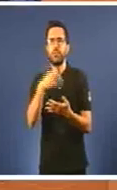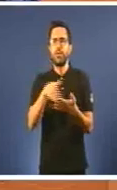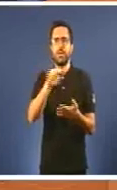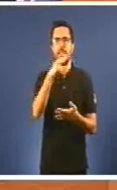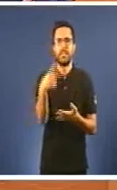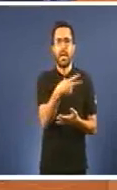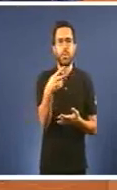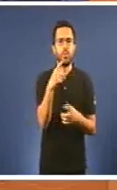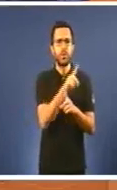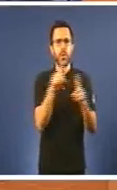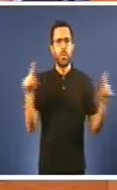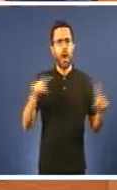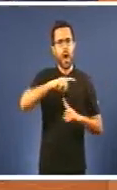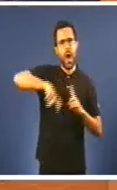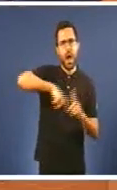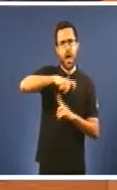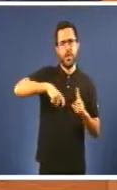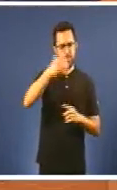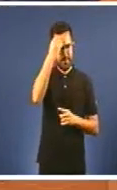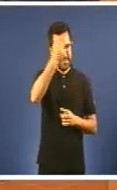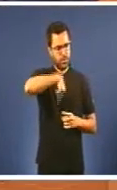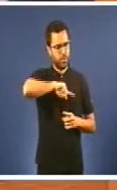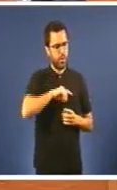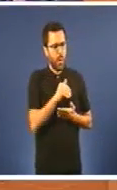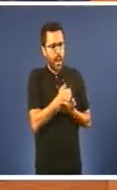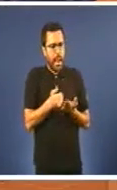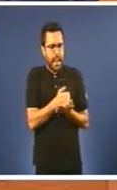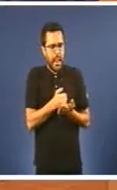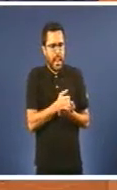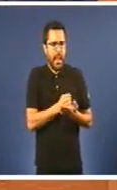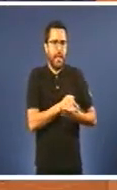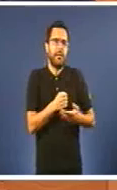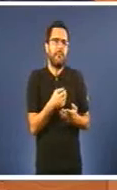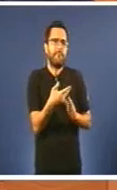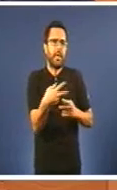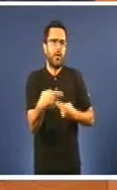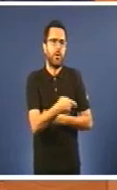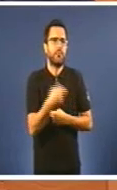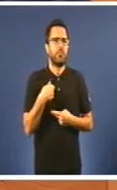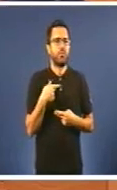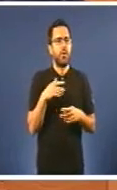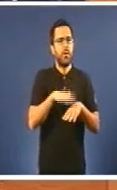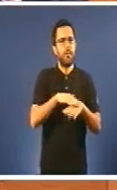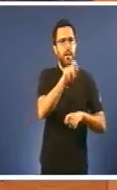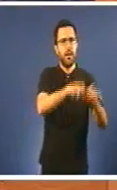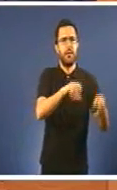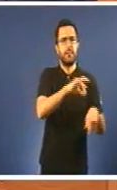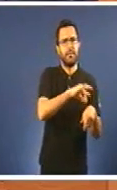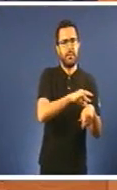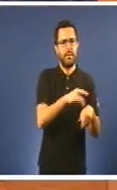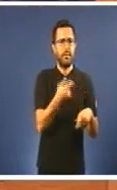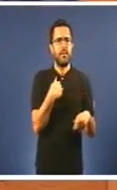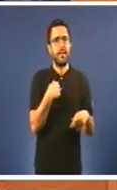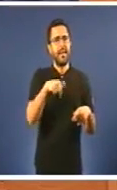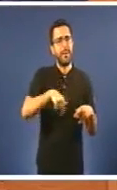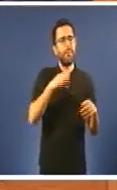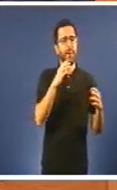nos estamos escatimando recursos para os pacientes galegos? Sabe canto adicamos, señoría, diabetes? 66 millóns de euros o